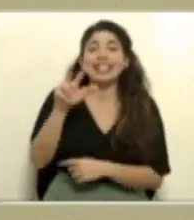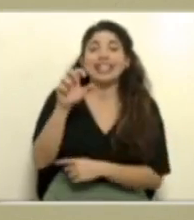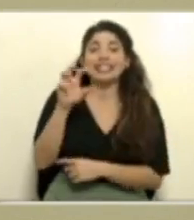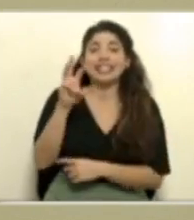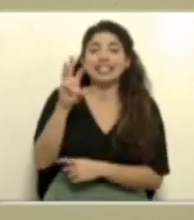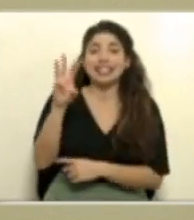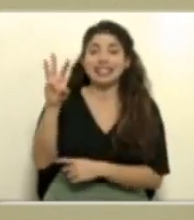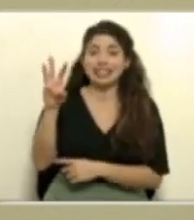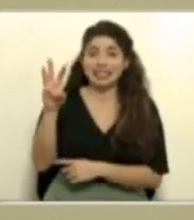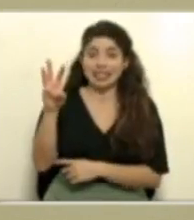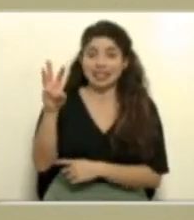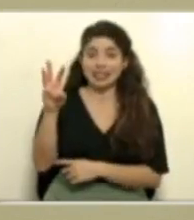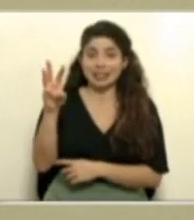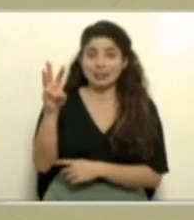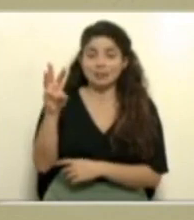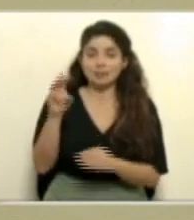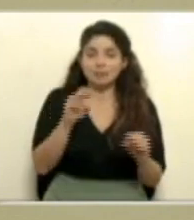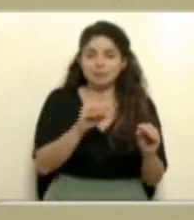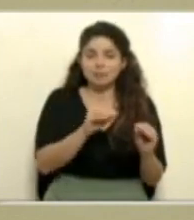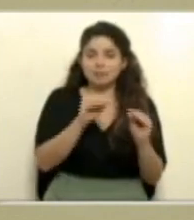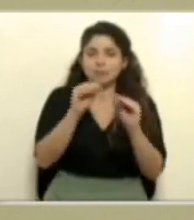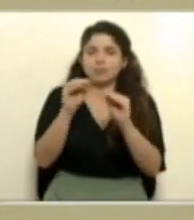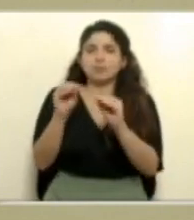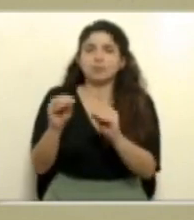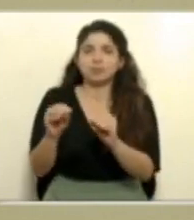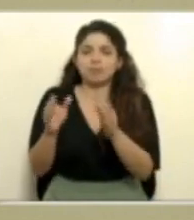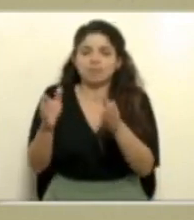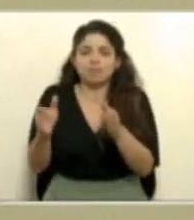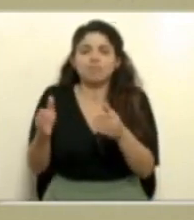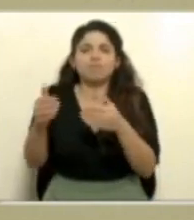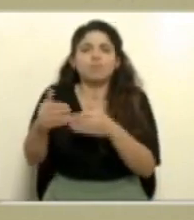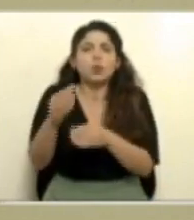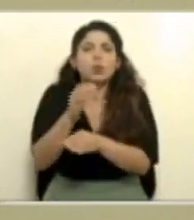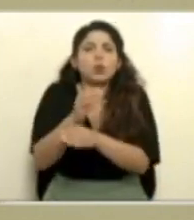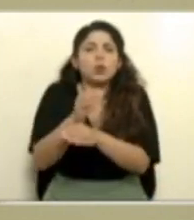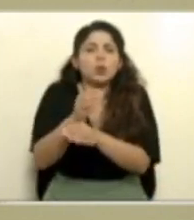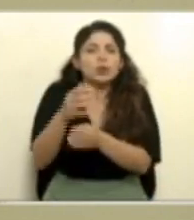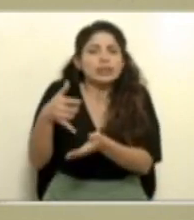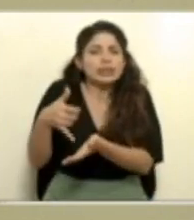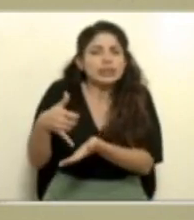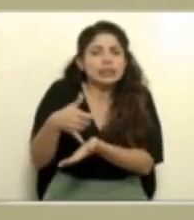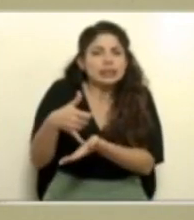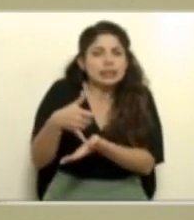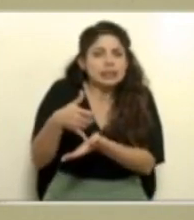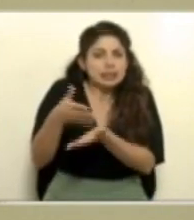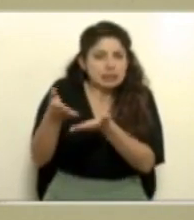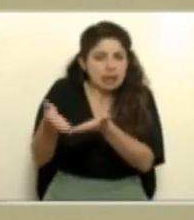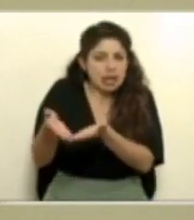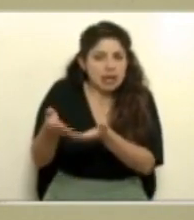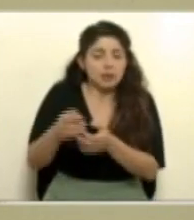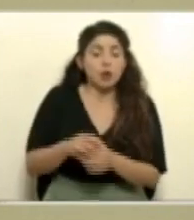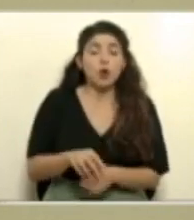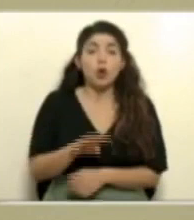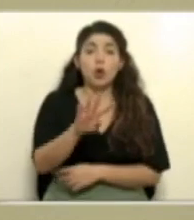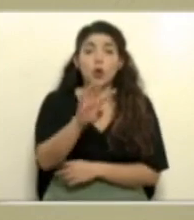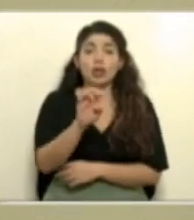366 se encuentran en una unidad de cuidados intensivos y